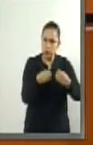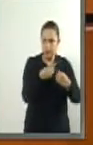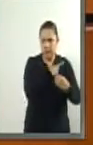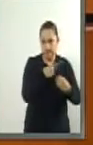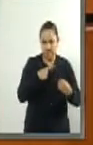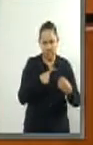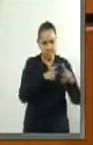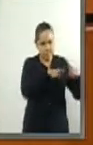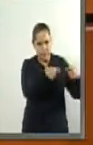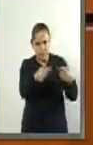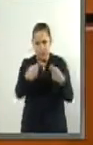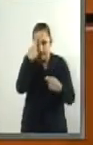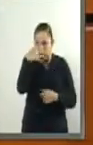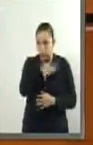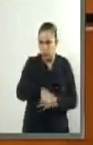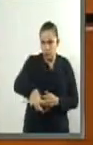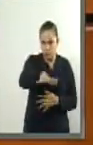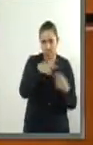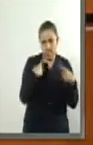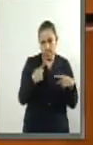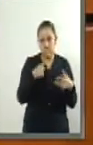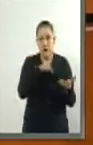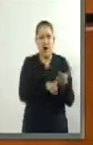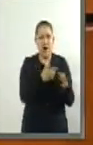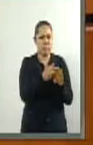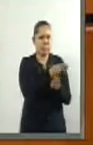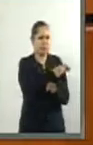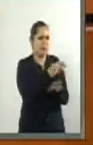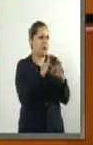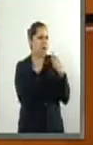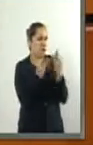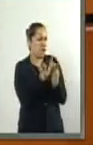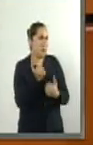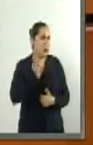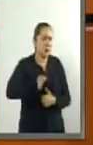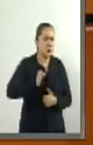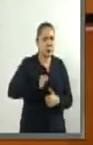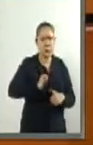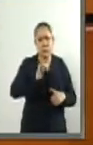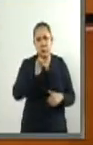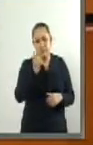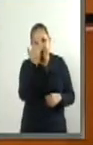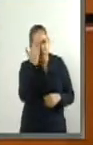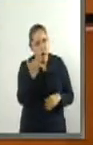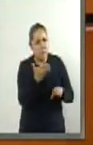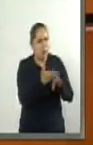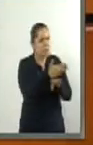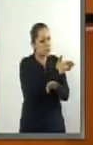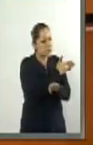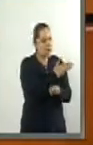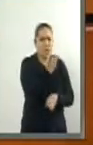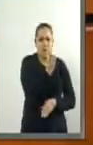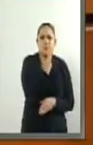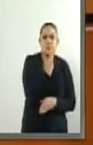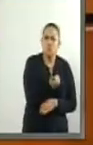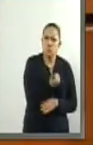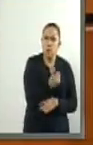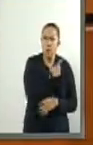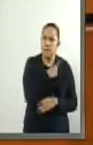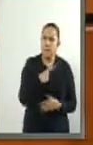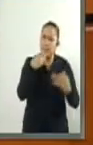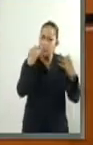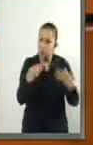modernizando y dignificando al ejercicio de la justicia y dotando de las herramientas necesarias